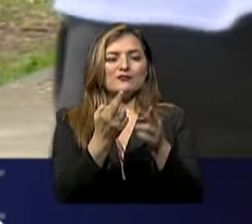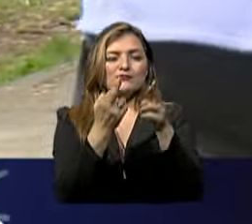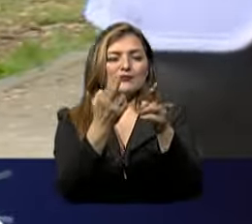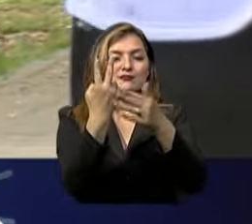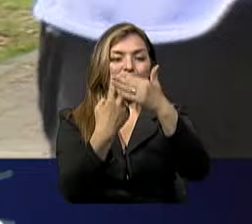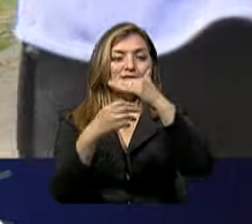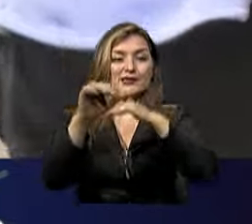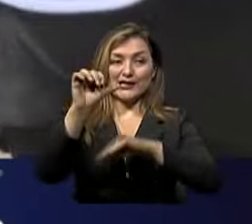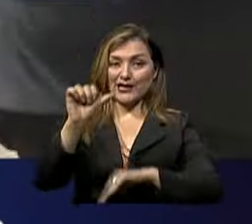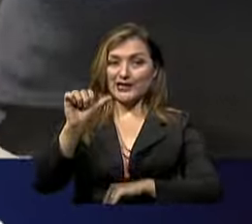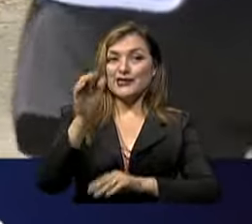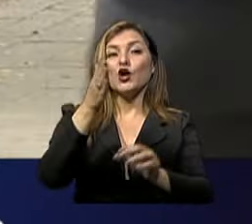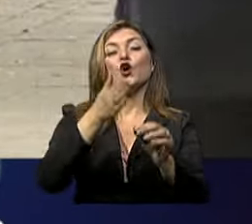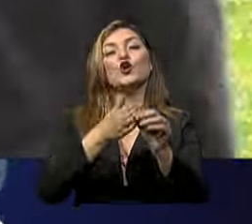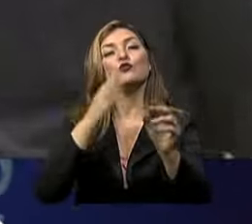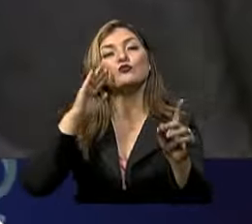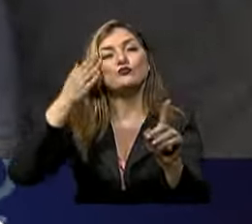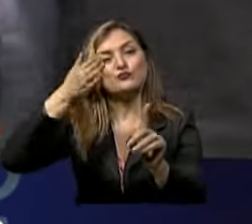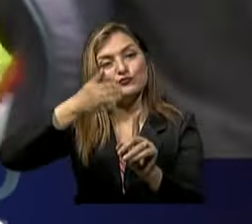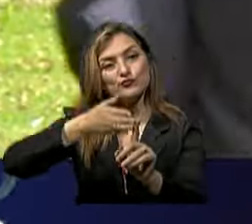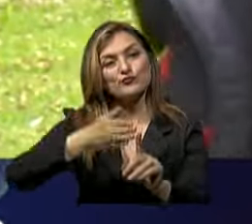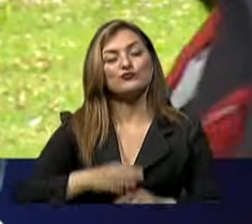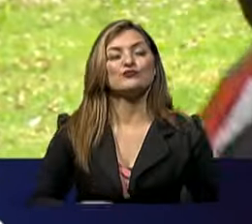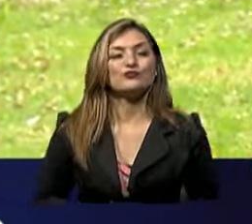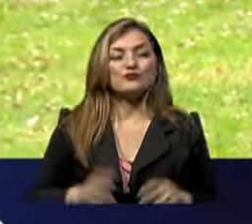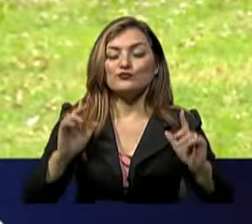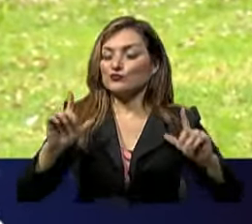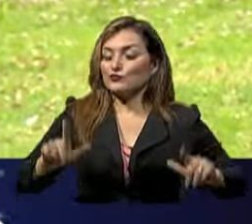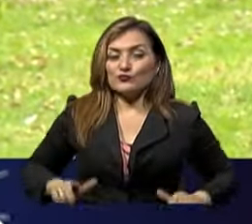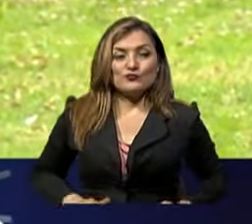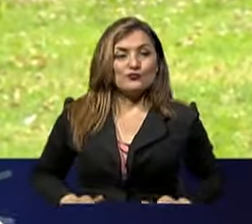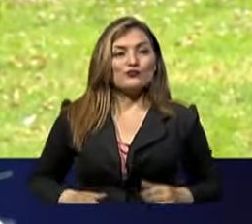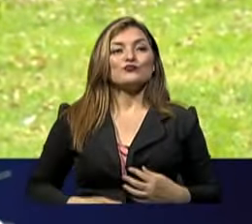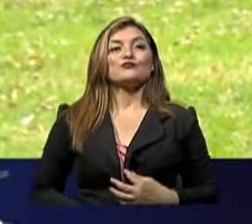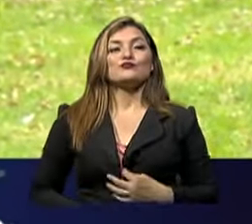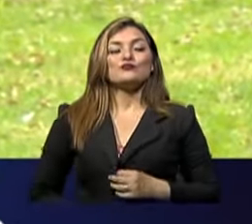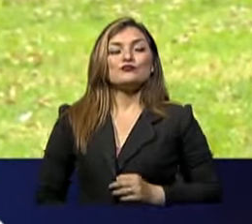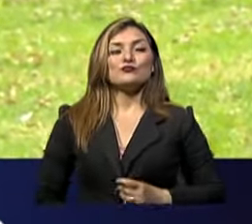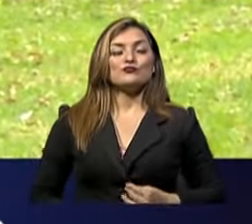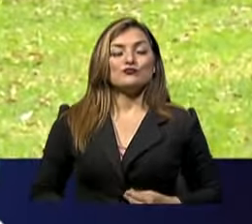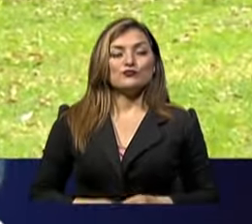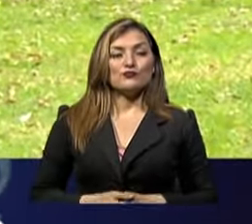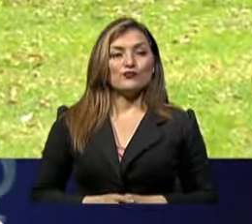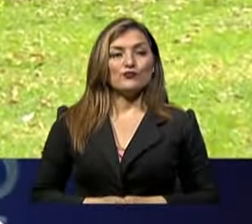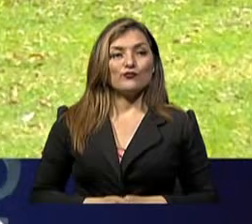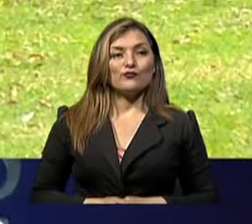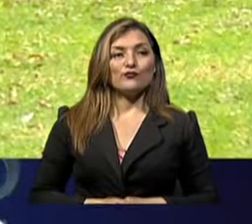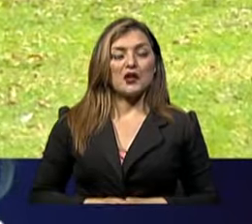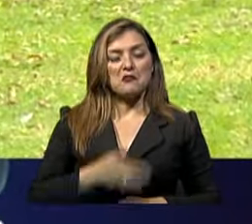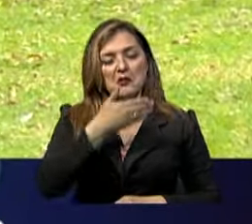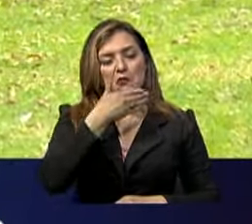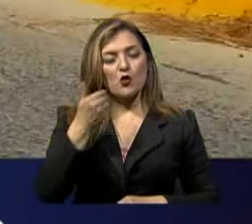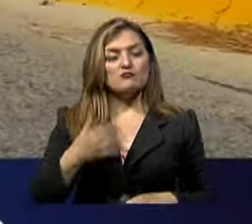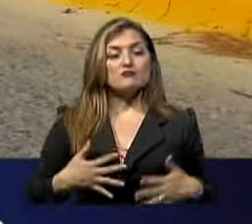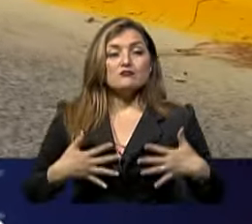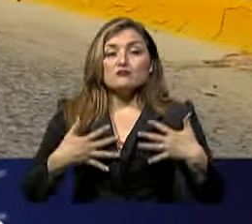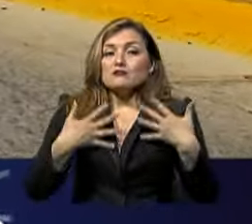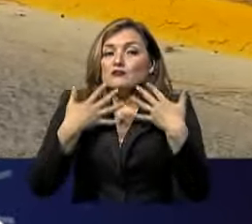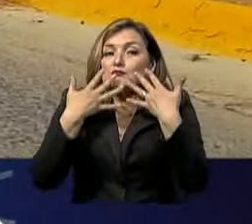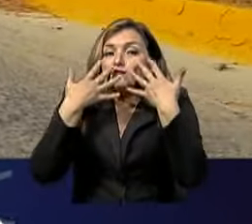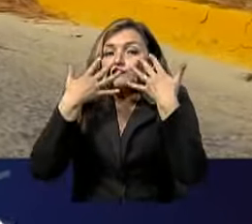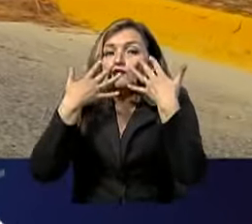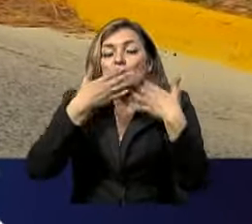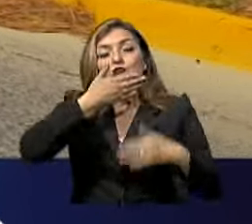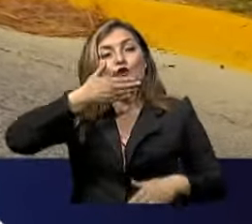Esos objetivos, esas metas Van para la salud porque a corto plazo, por supuesto, se nota Se nota una mejor respiración Va a haber